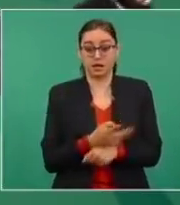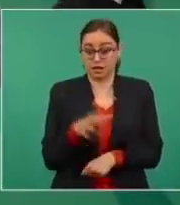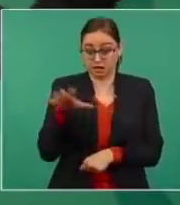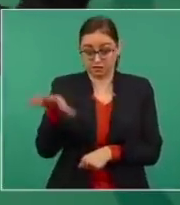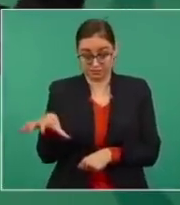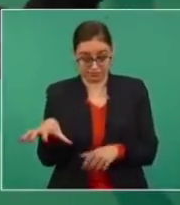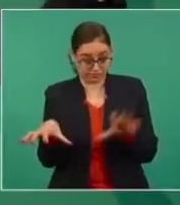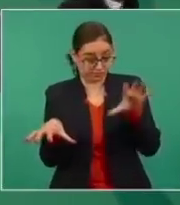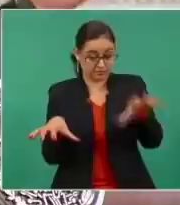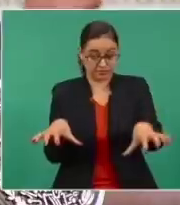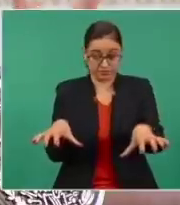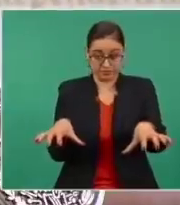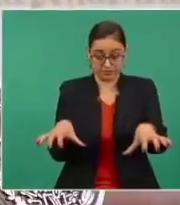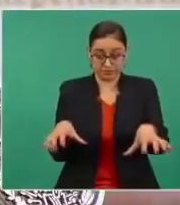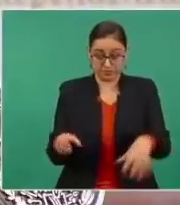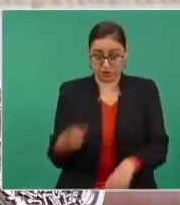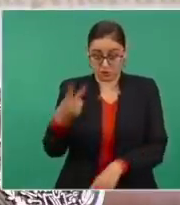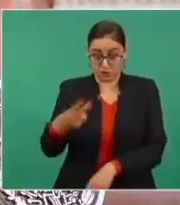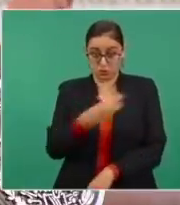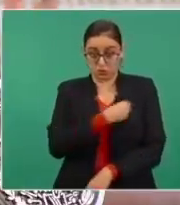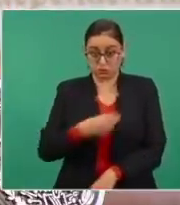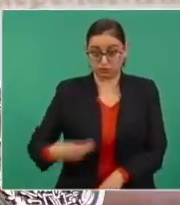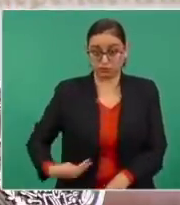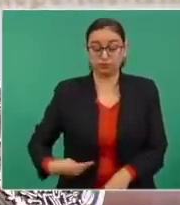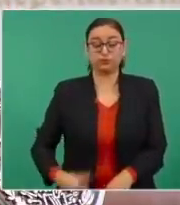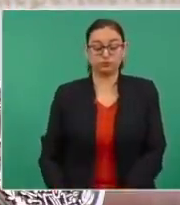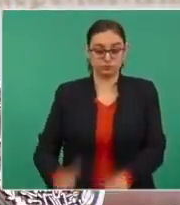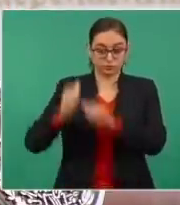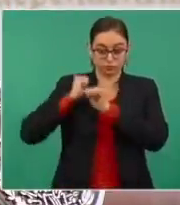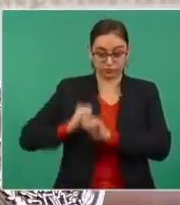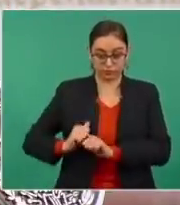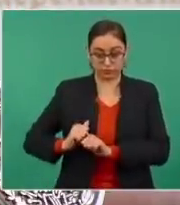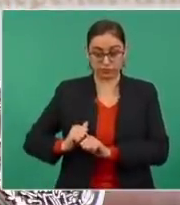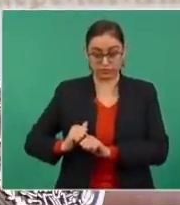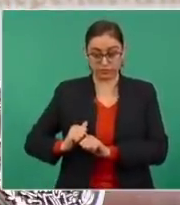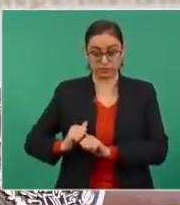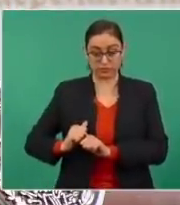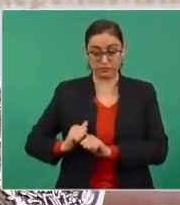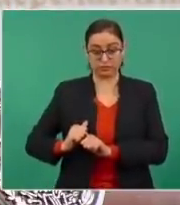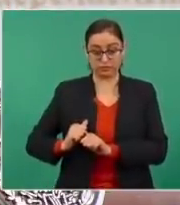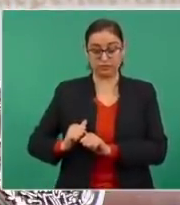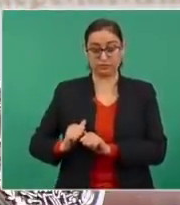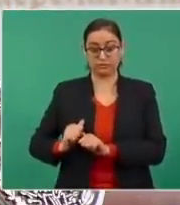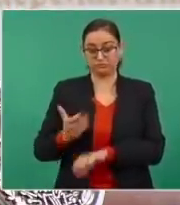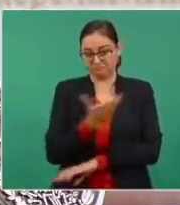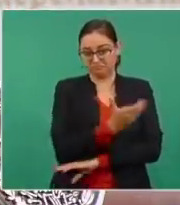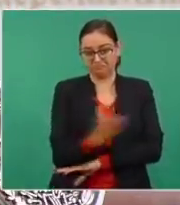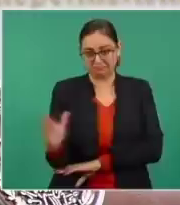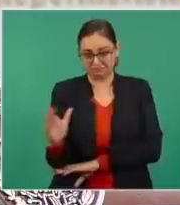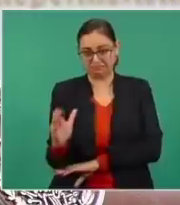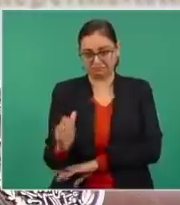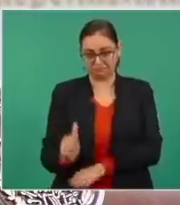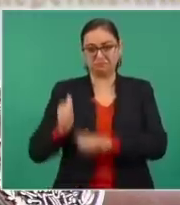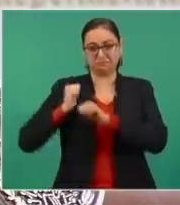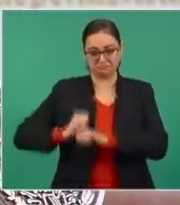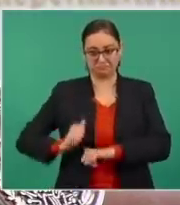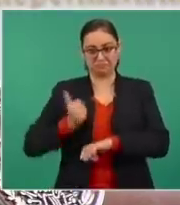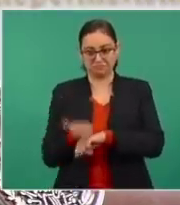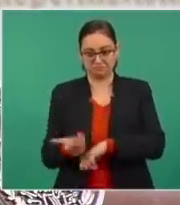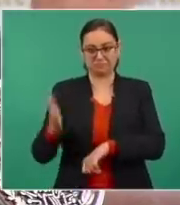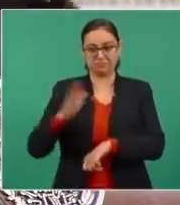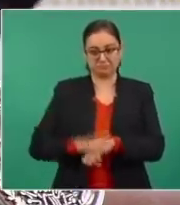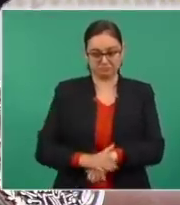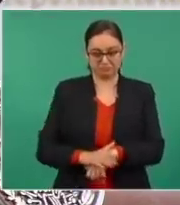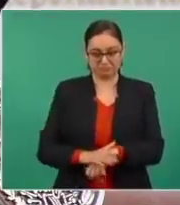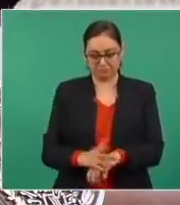de los dos municipios, tú mismo lo acabas de señalar, autoridades agrarias y autoridades administrativas